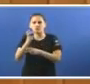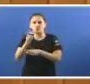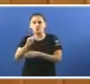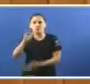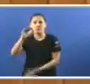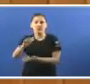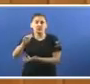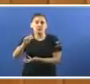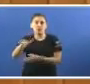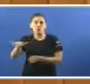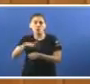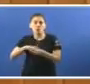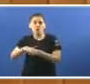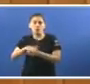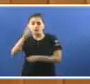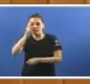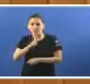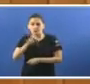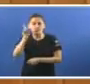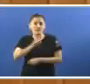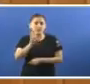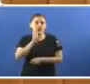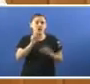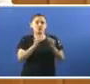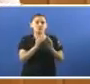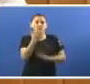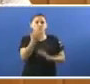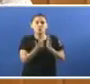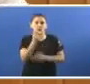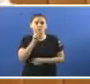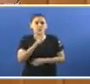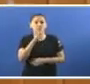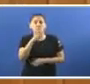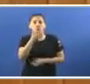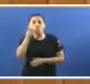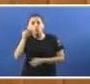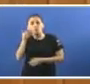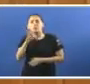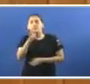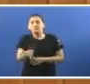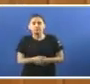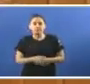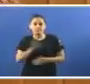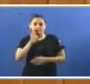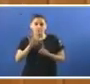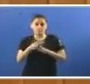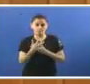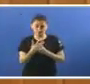traumatología pediátricaria de Vigo Señora Almuña É mentira, aos 85 días De que presumen? E con esas circunstancias